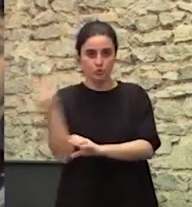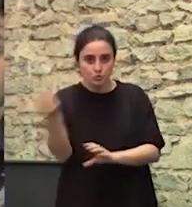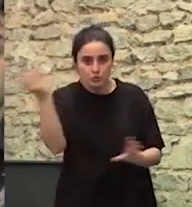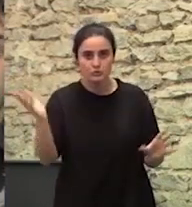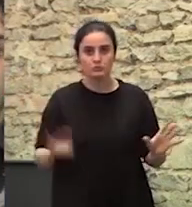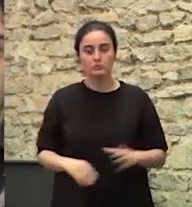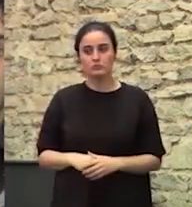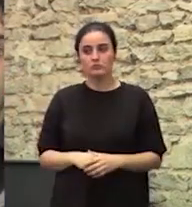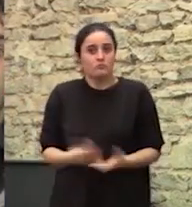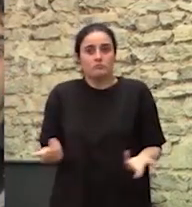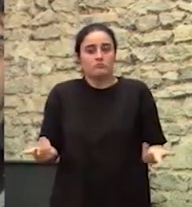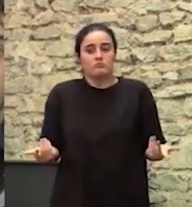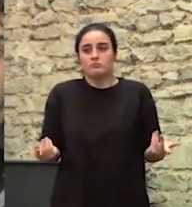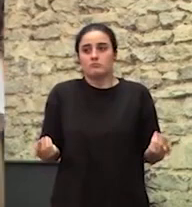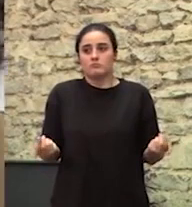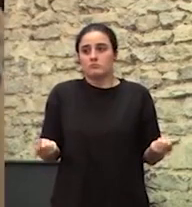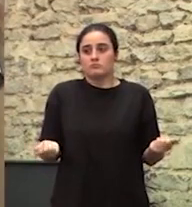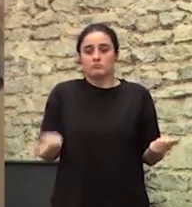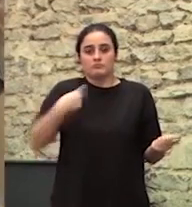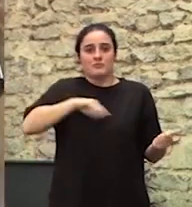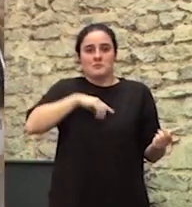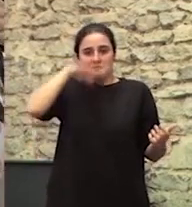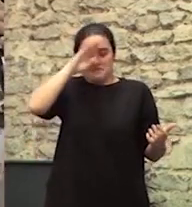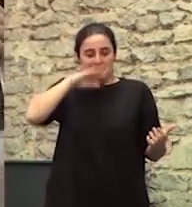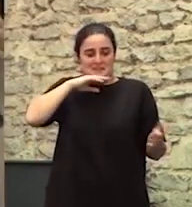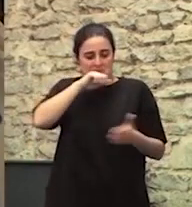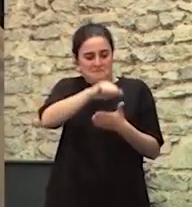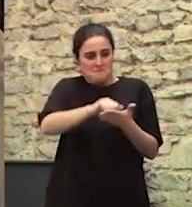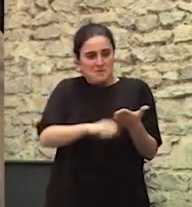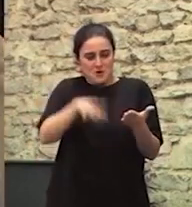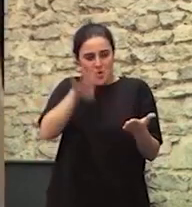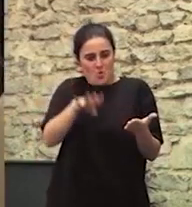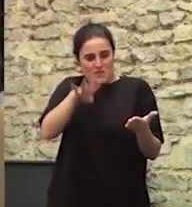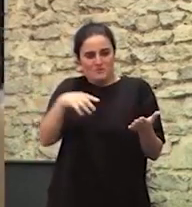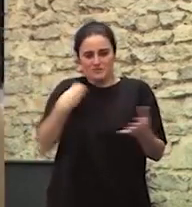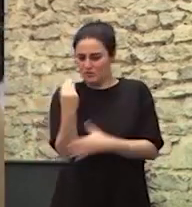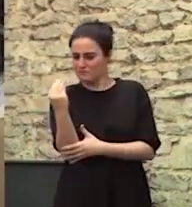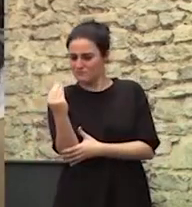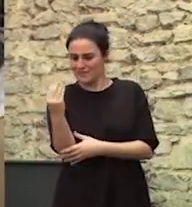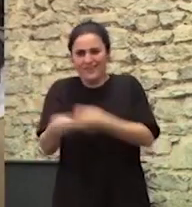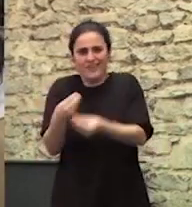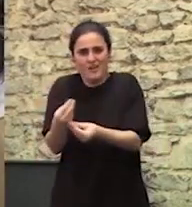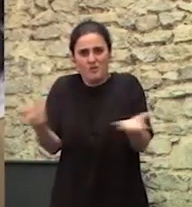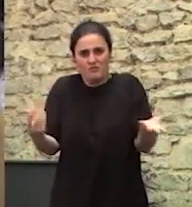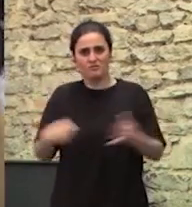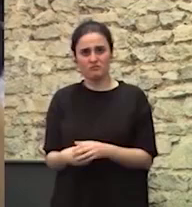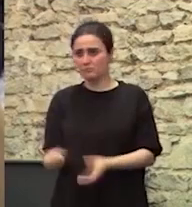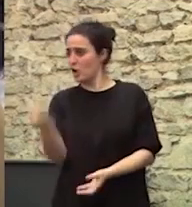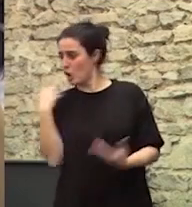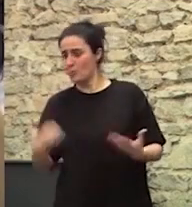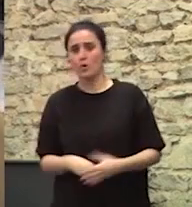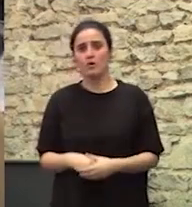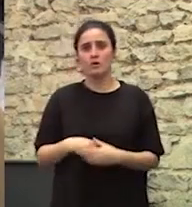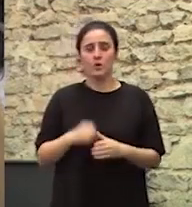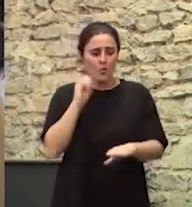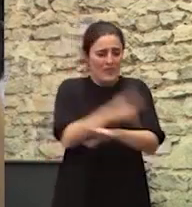¿Cómo vamos a tener un permiso de paternidad de cuatro meses? ¿Qué hago con mi niño con cuatro meses? ¿Me lo como? ¿Empiezo a pagar